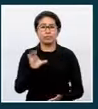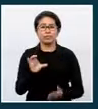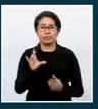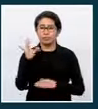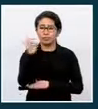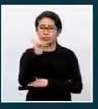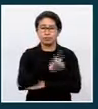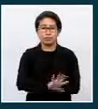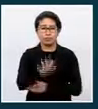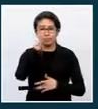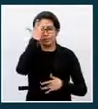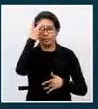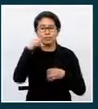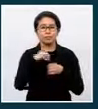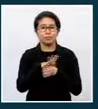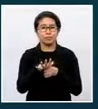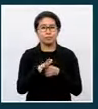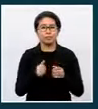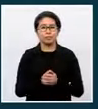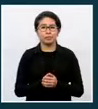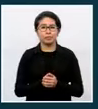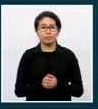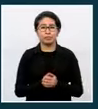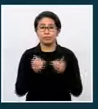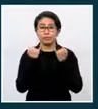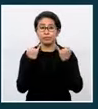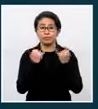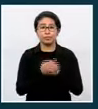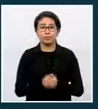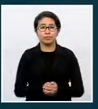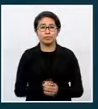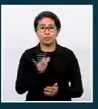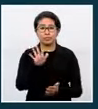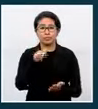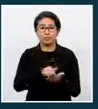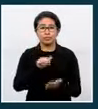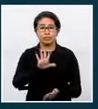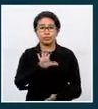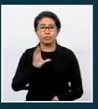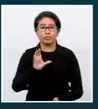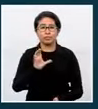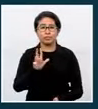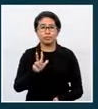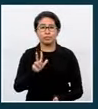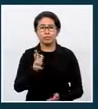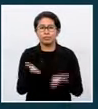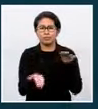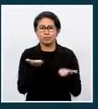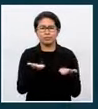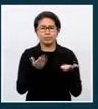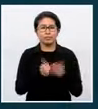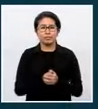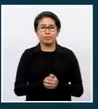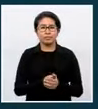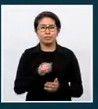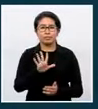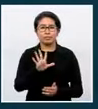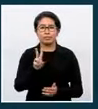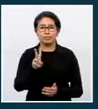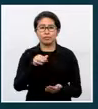todo Bolivia. Datos acumulados. 5.503 sospechosos. 52